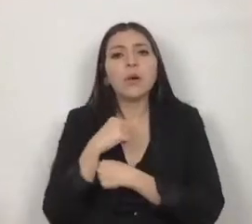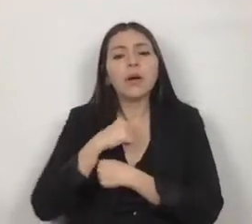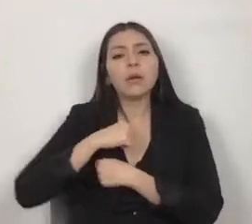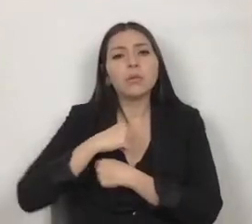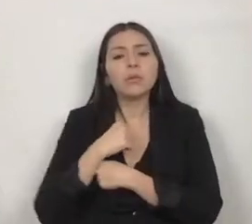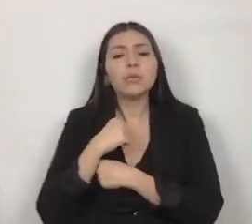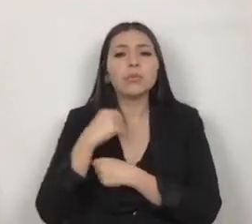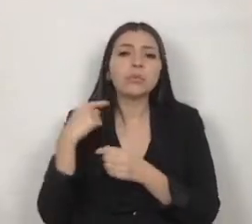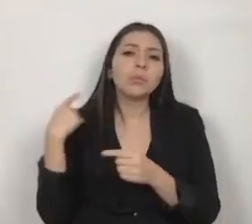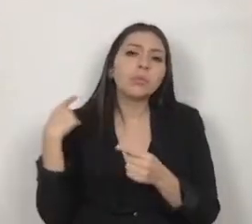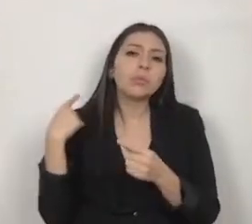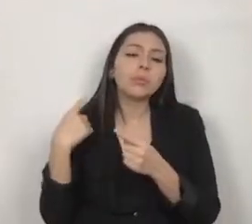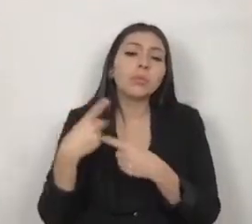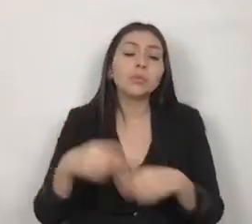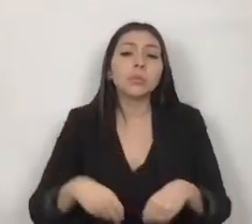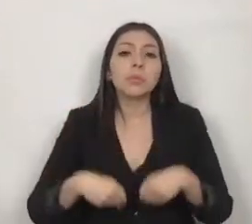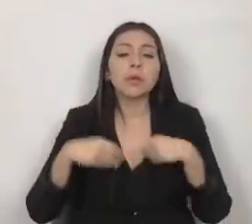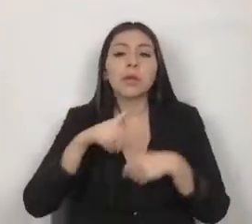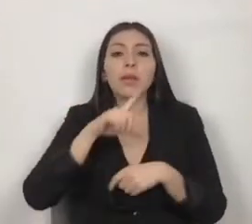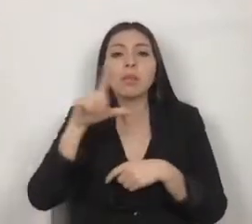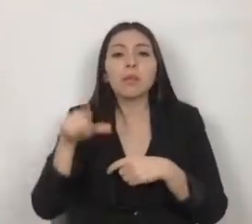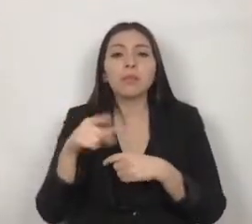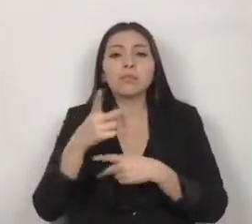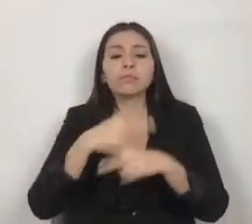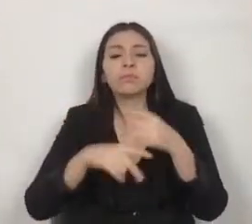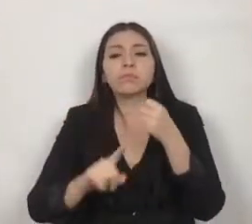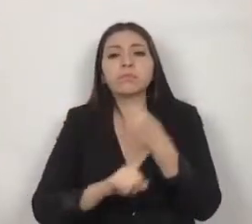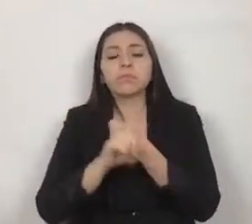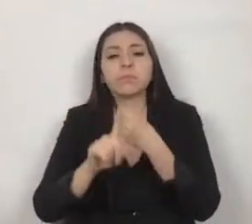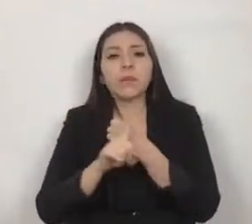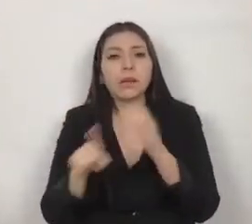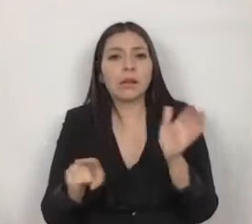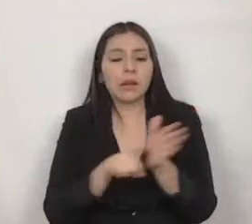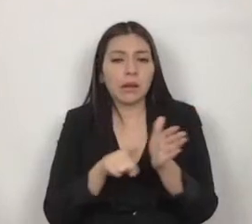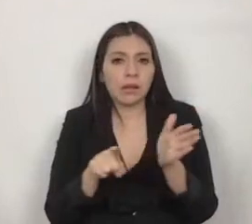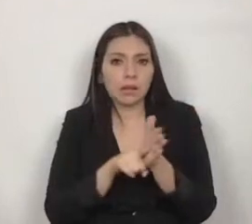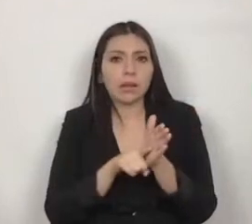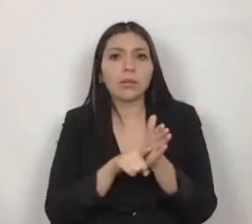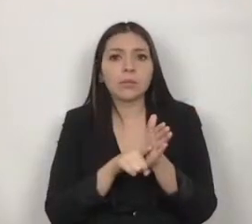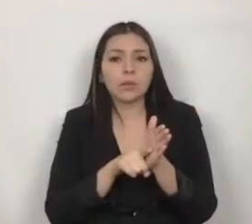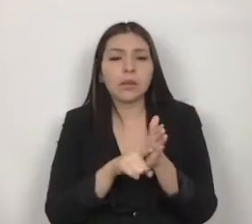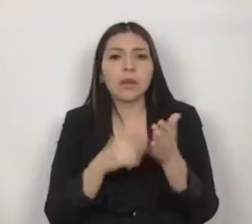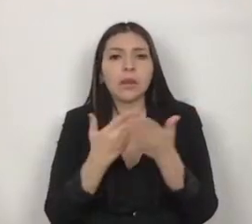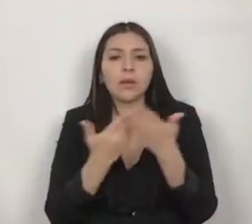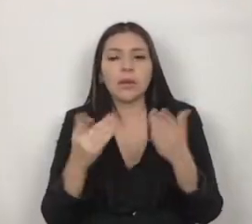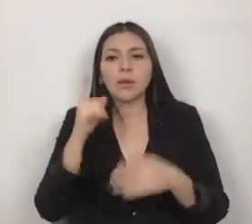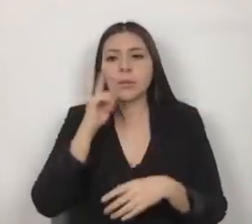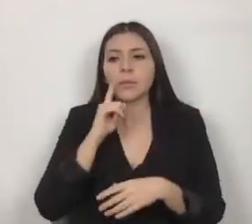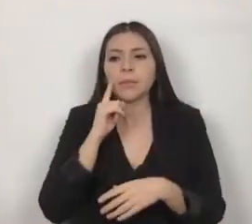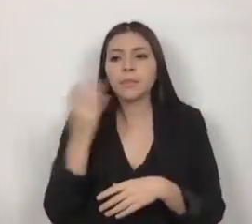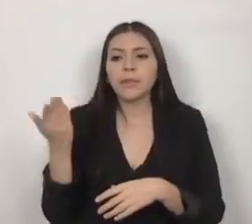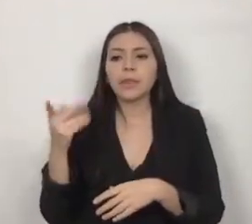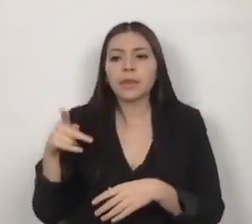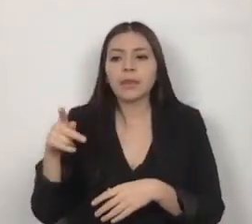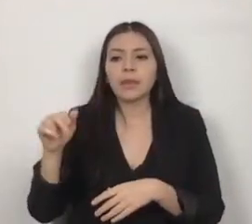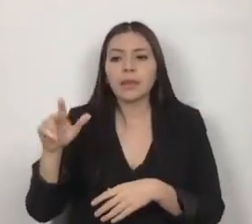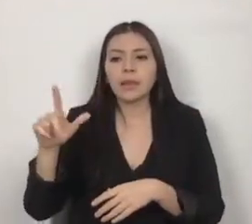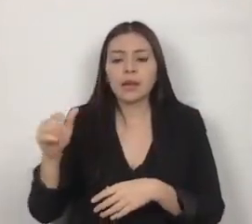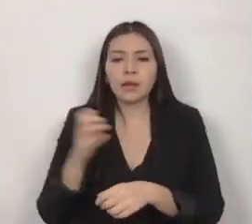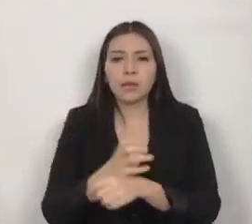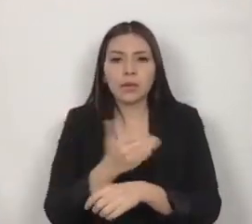largo de su vida les afecta negativamente. Por ello, mi compañera Carla Leticia Fiesco y su servidora